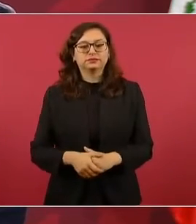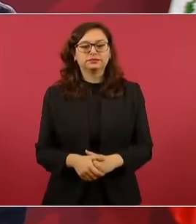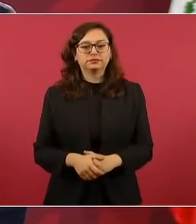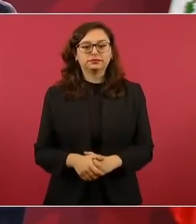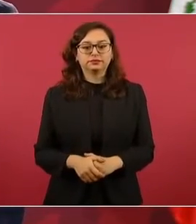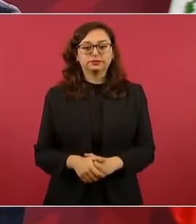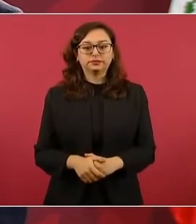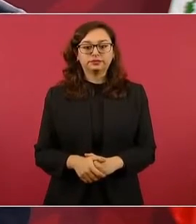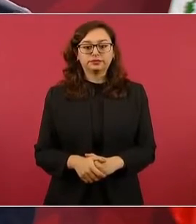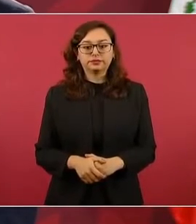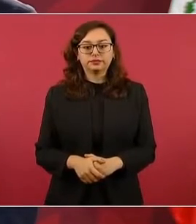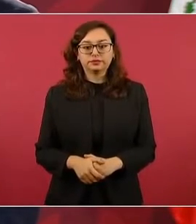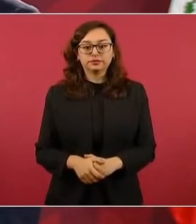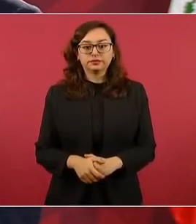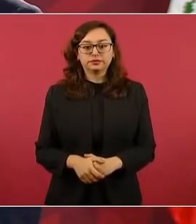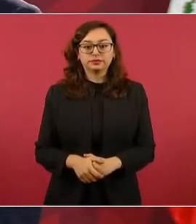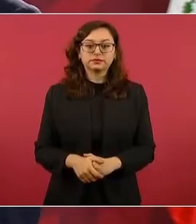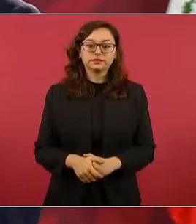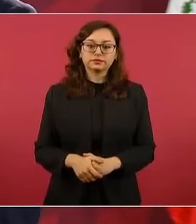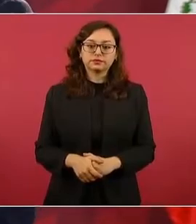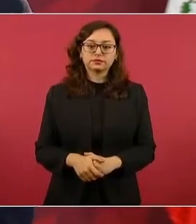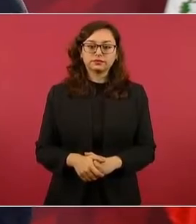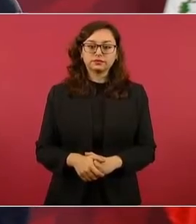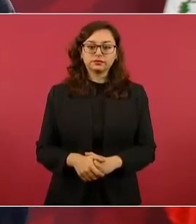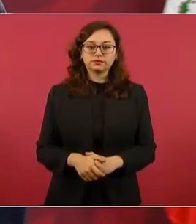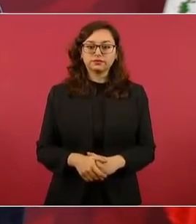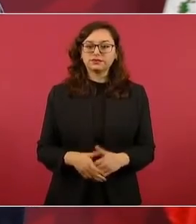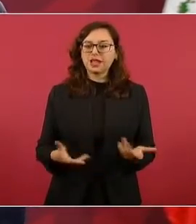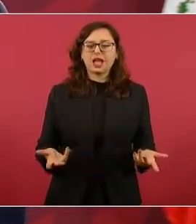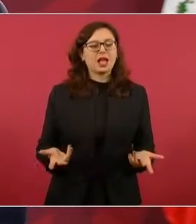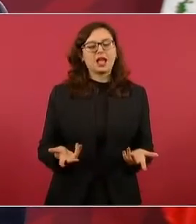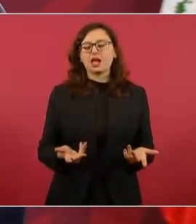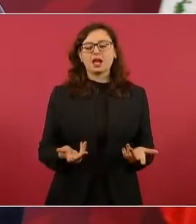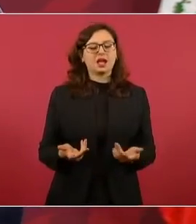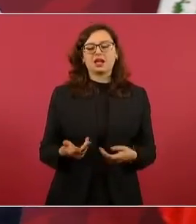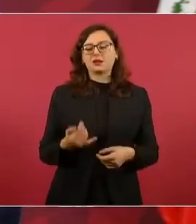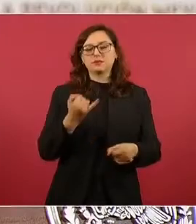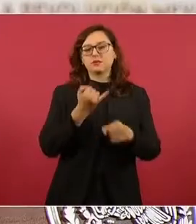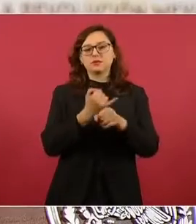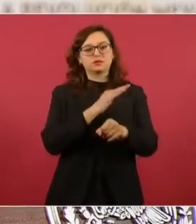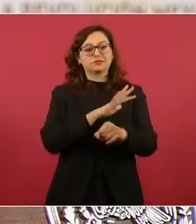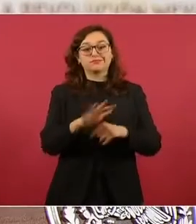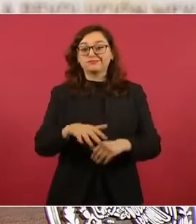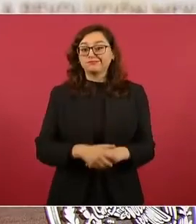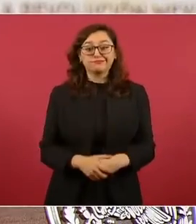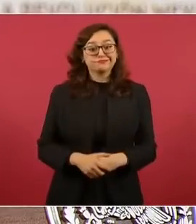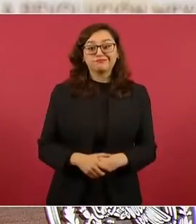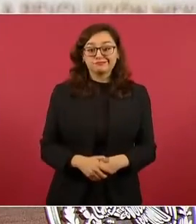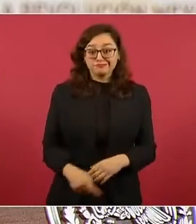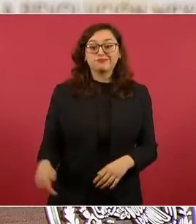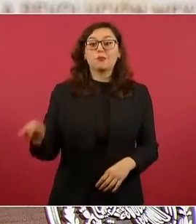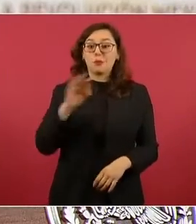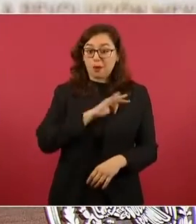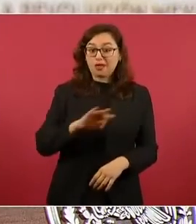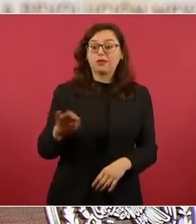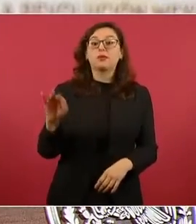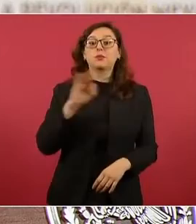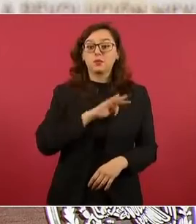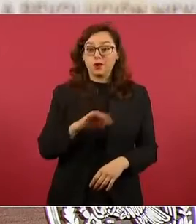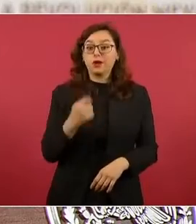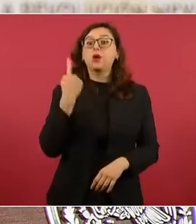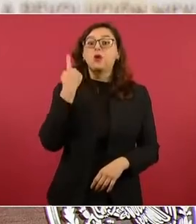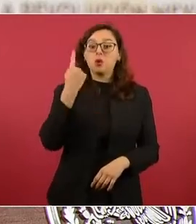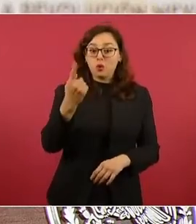Y dirán, no es posible. Sí, sí es posible que un